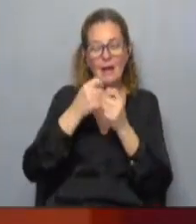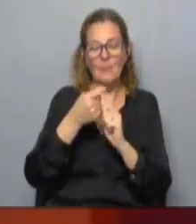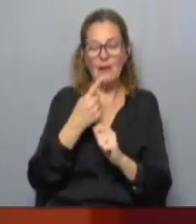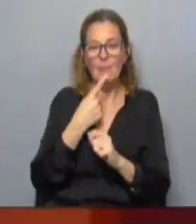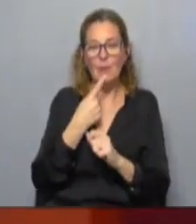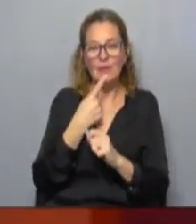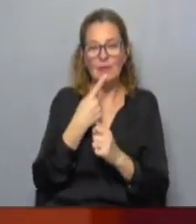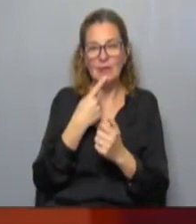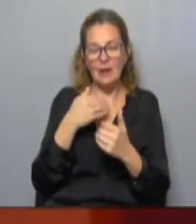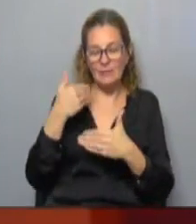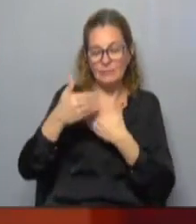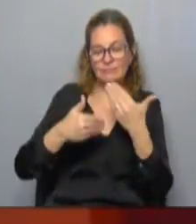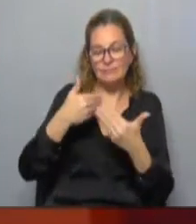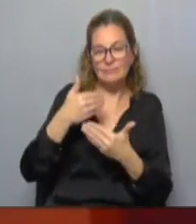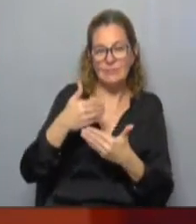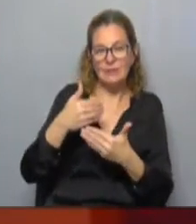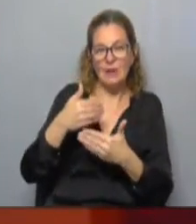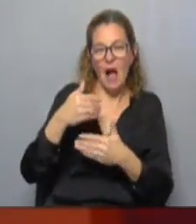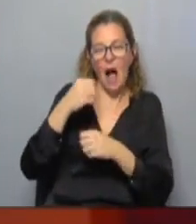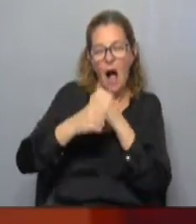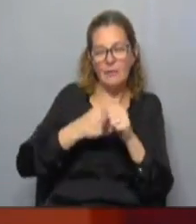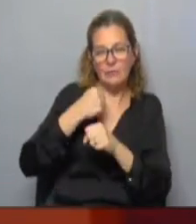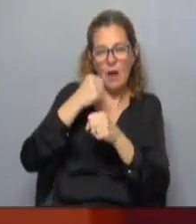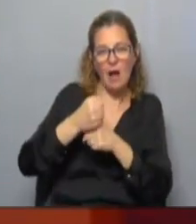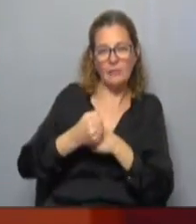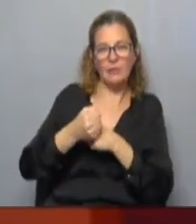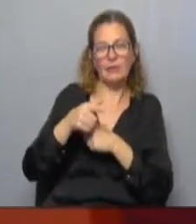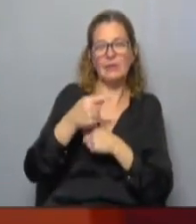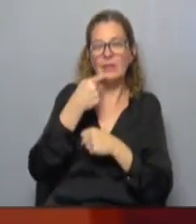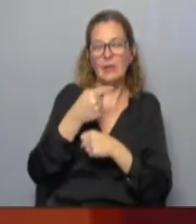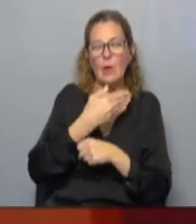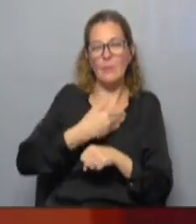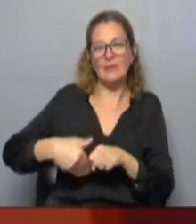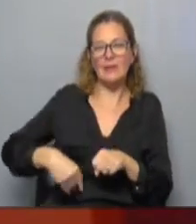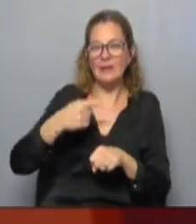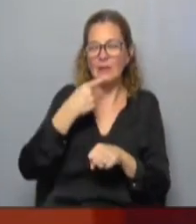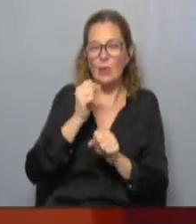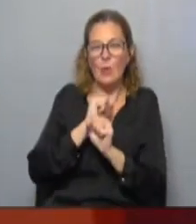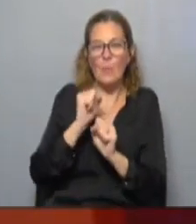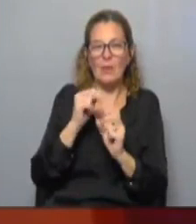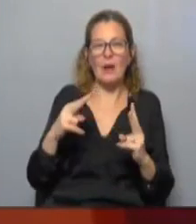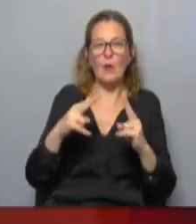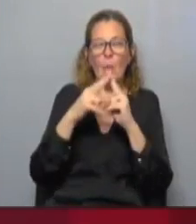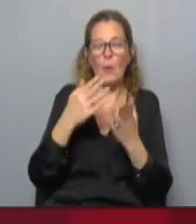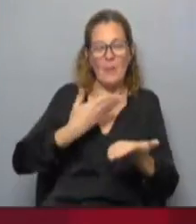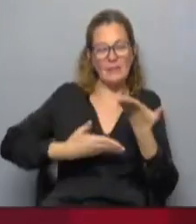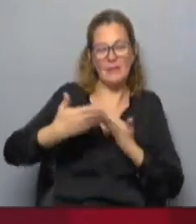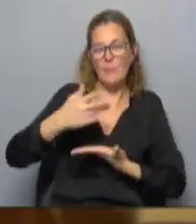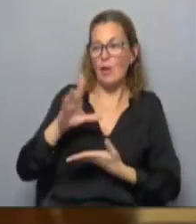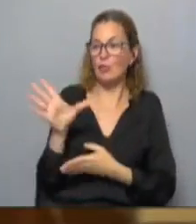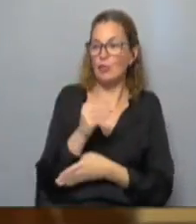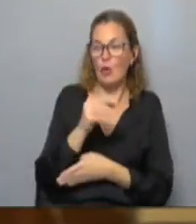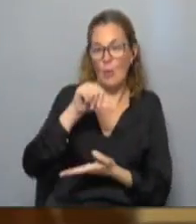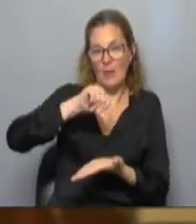política que se ha venido imponiendo desde hace siglos manifestó el presidente quien agregó que no puede haber cumbre si no participan todos los